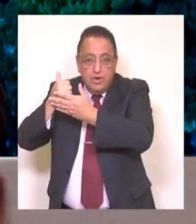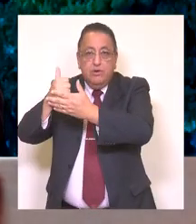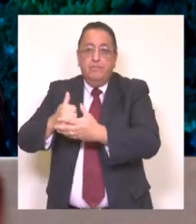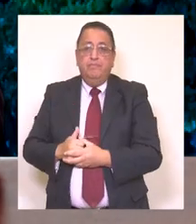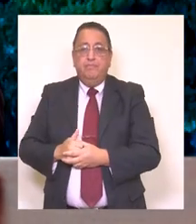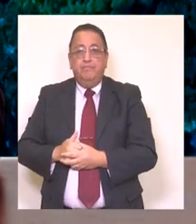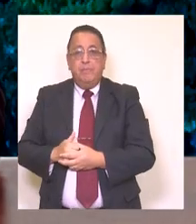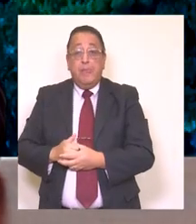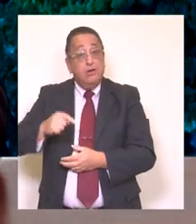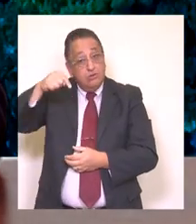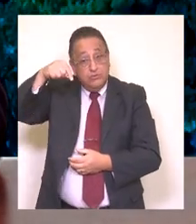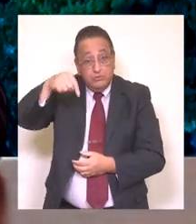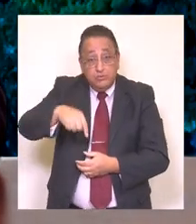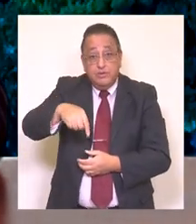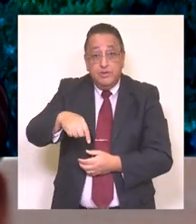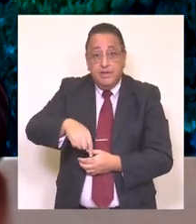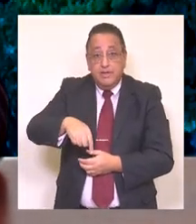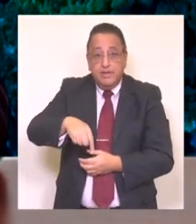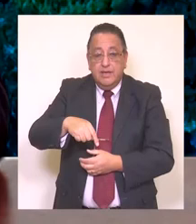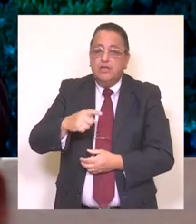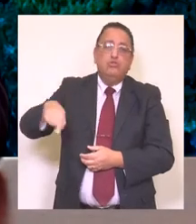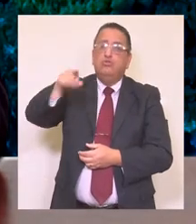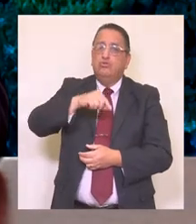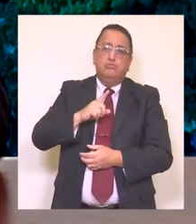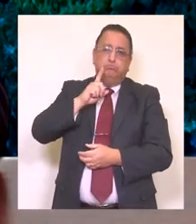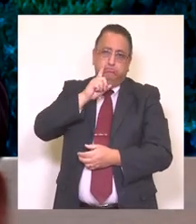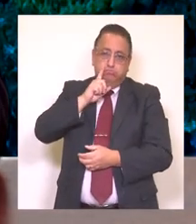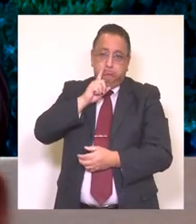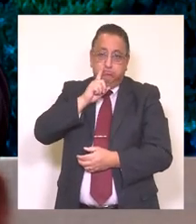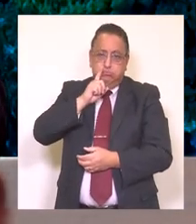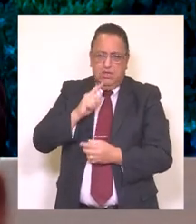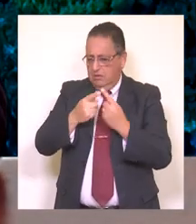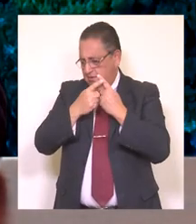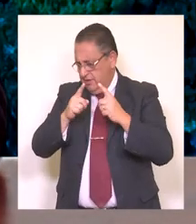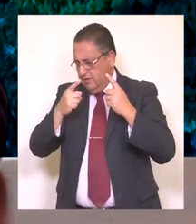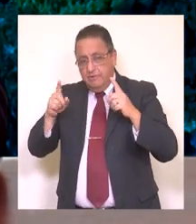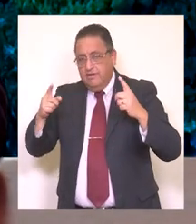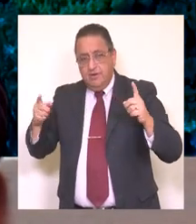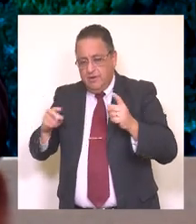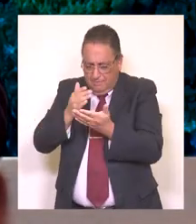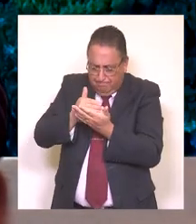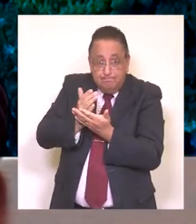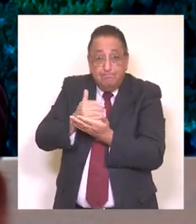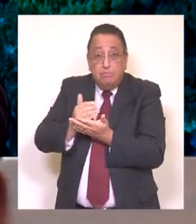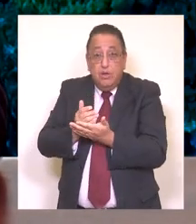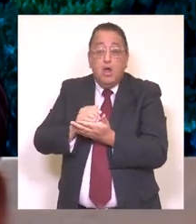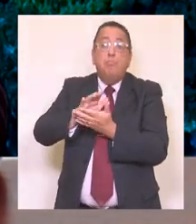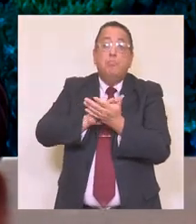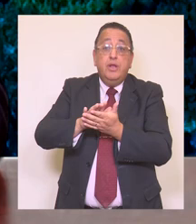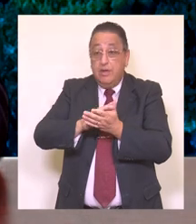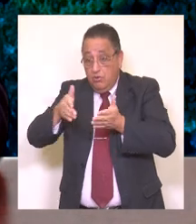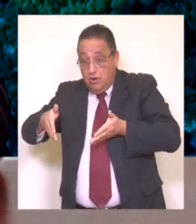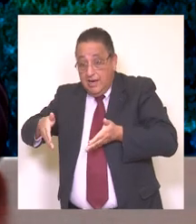A través de este mismo fondo de la Subdere, hoy día tenemos en ejecución variados proyectos, entre